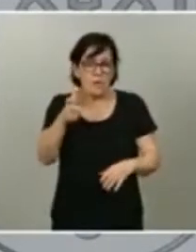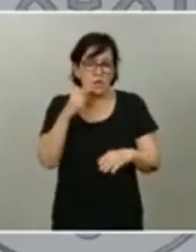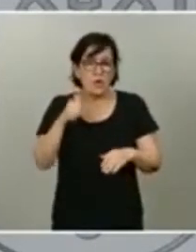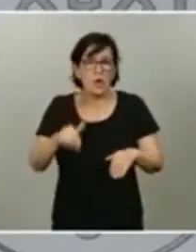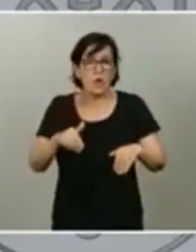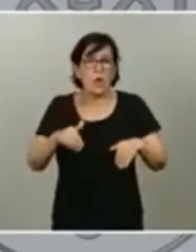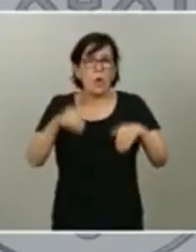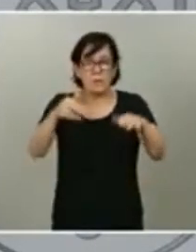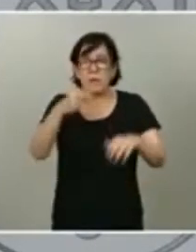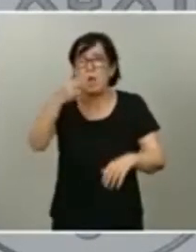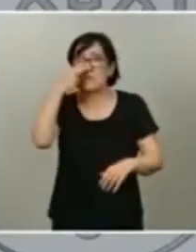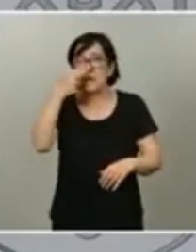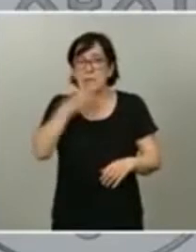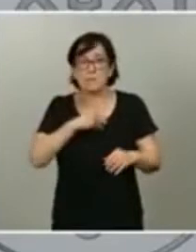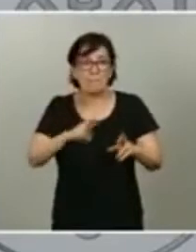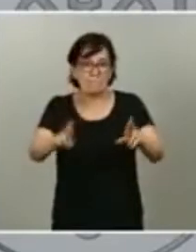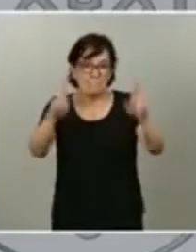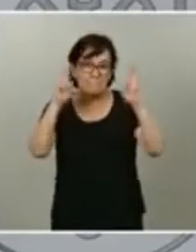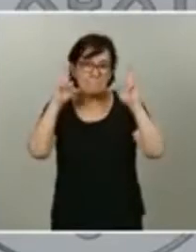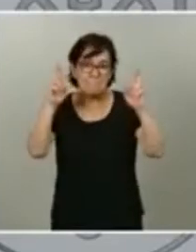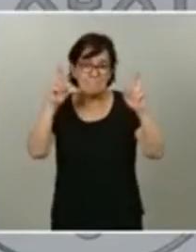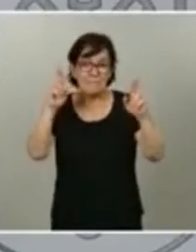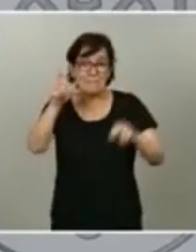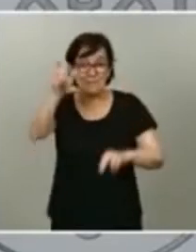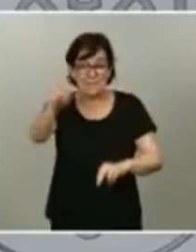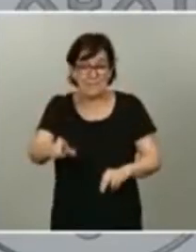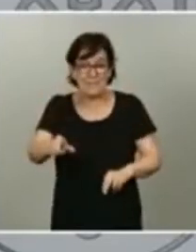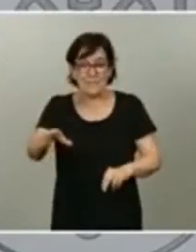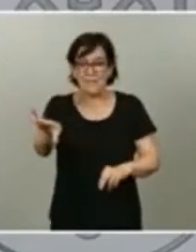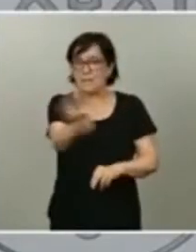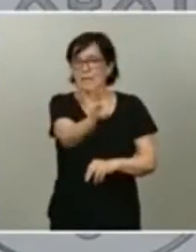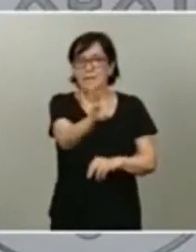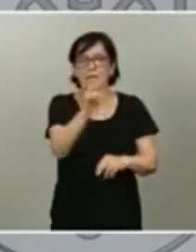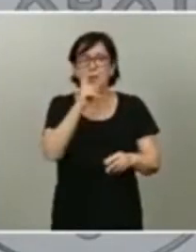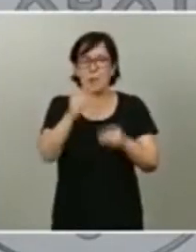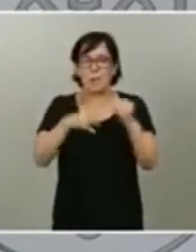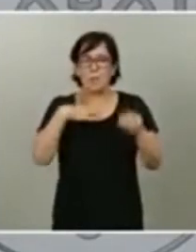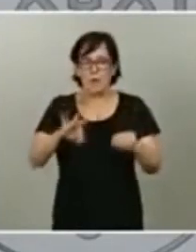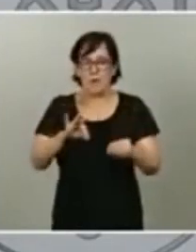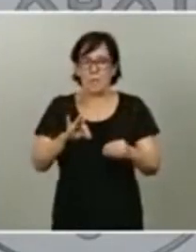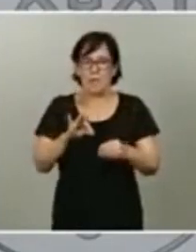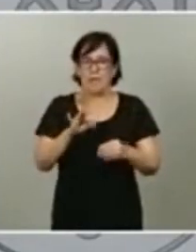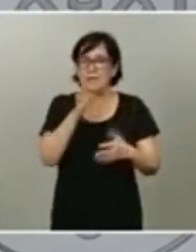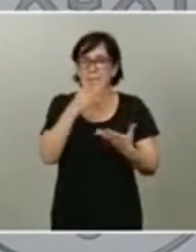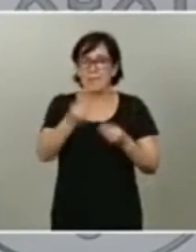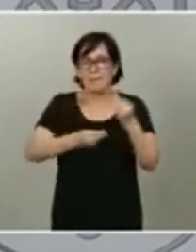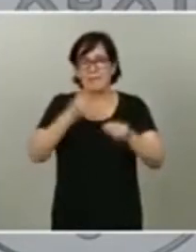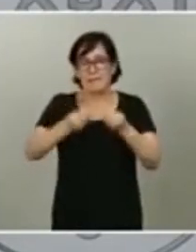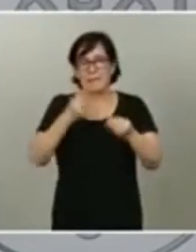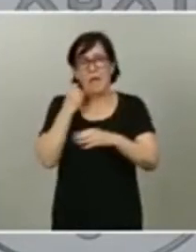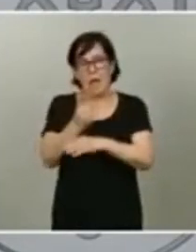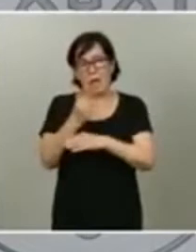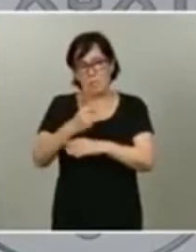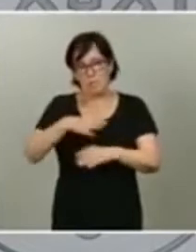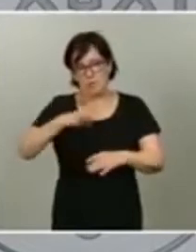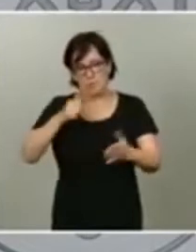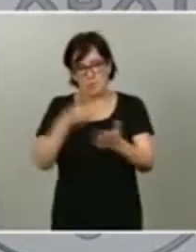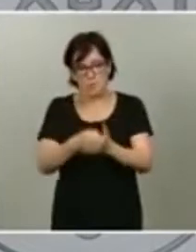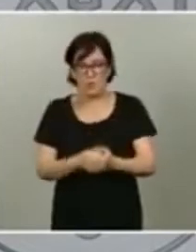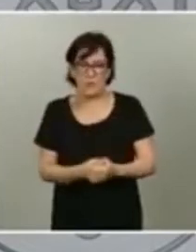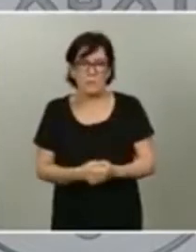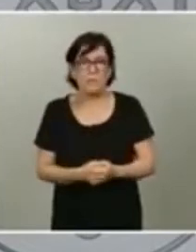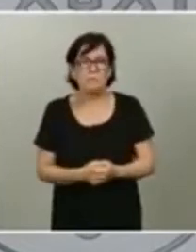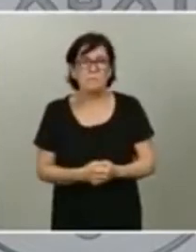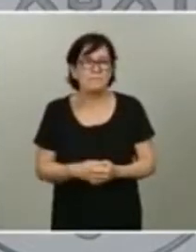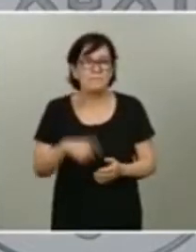España ojalá la candidatura se pueda abrir camino y podamos contar con los mayores apoyos posibles. ¿Sabe usted que no